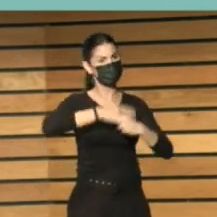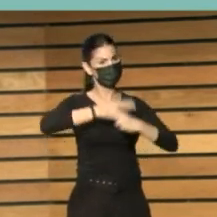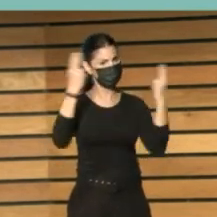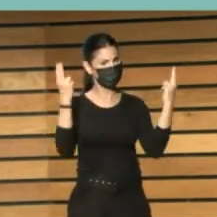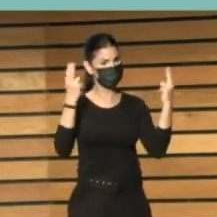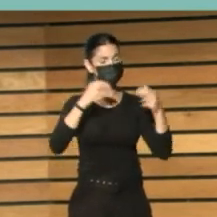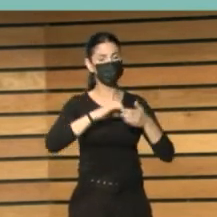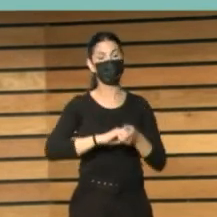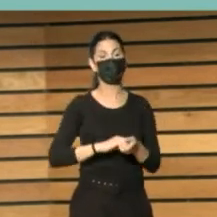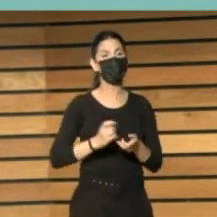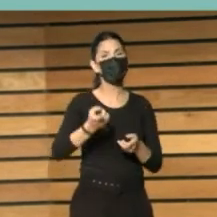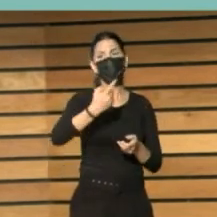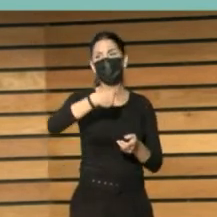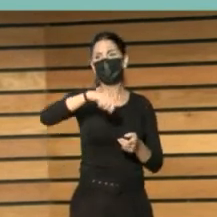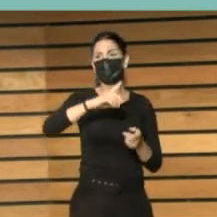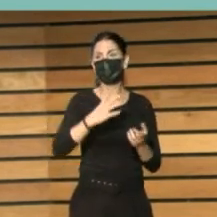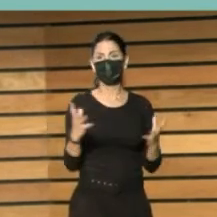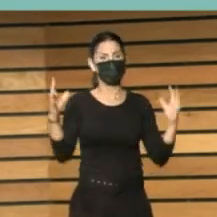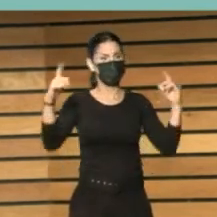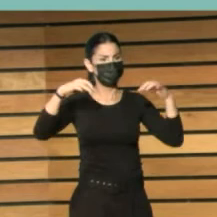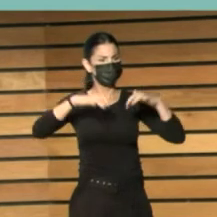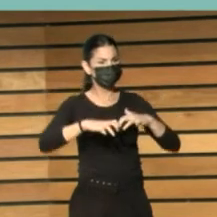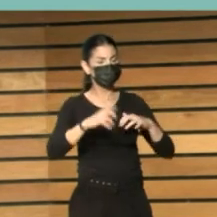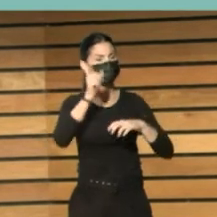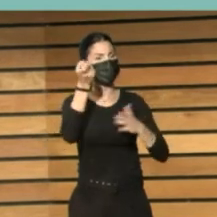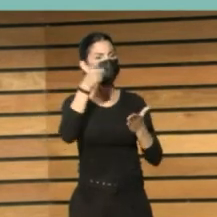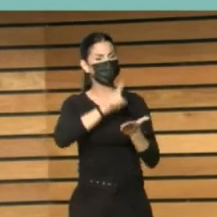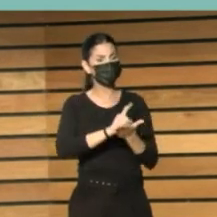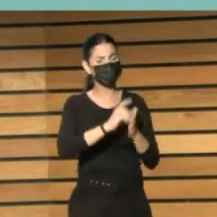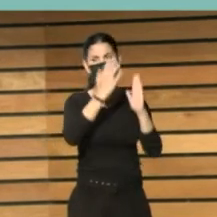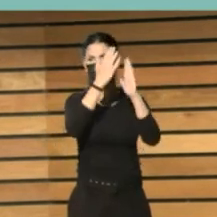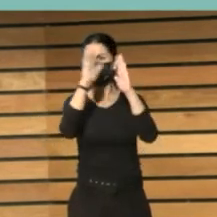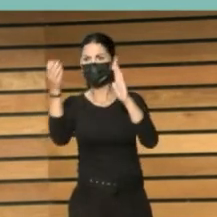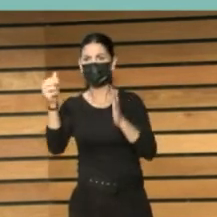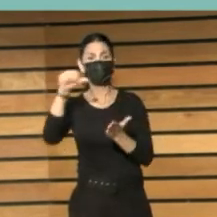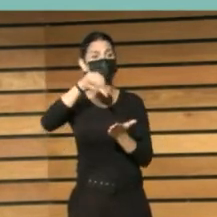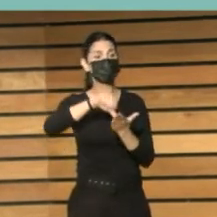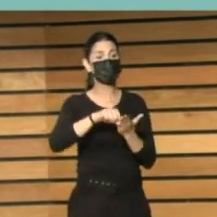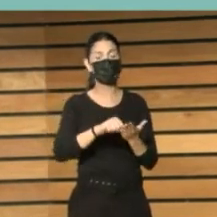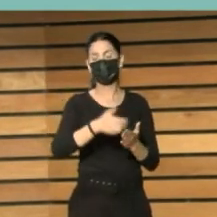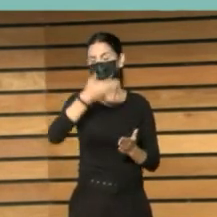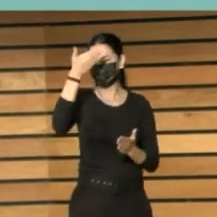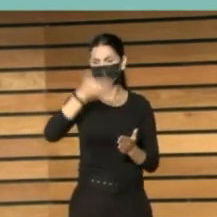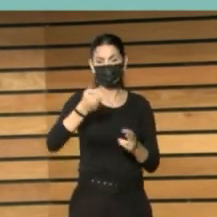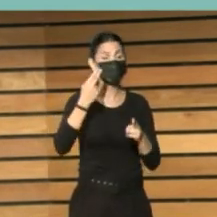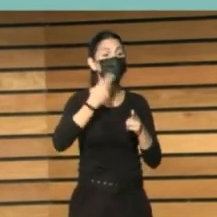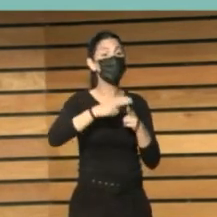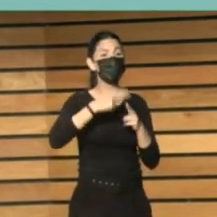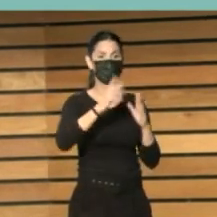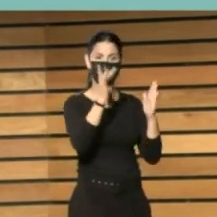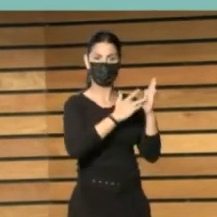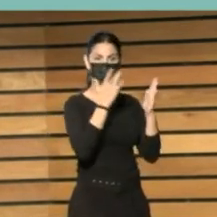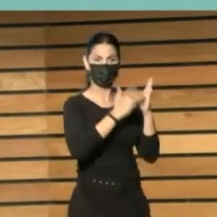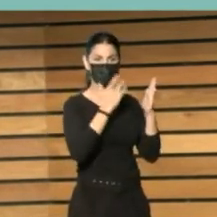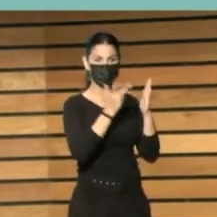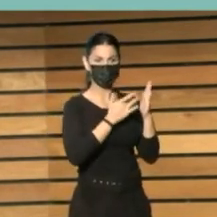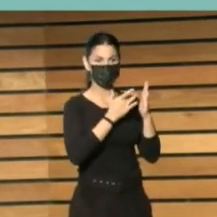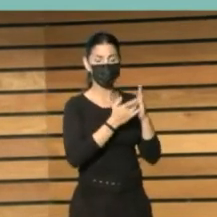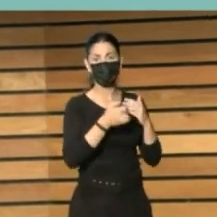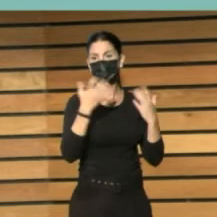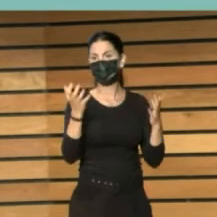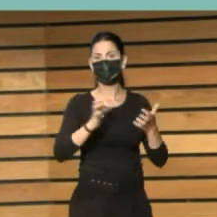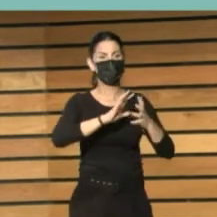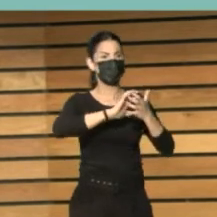coincidiréis con nosotros en que es importante que la biblioteca pública esté en las agendas políticas. En aquellos textos, en aquellas